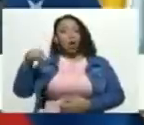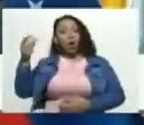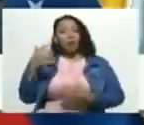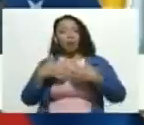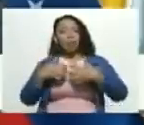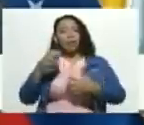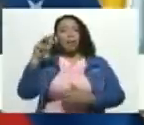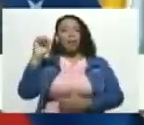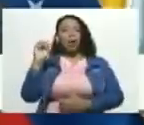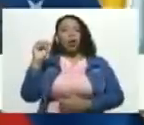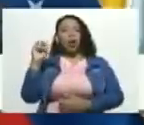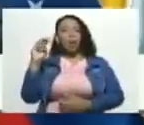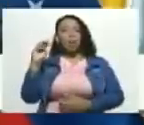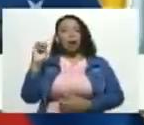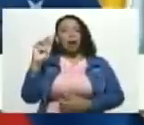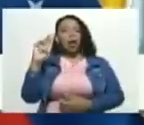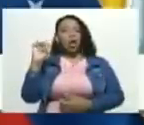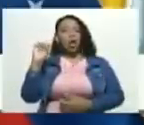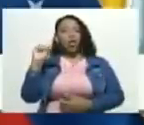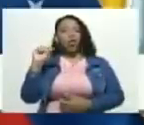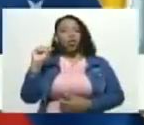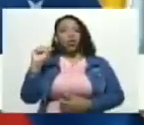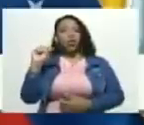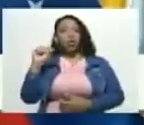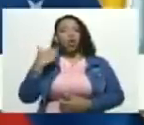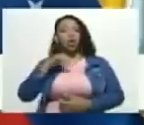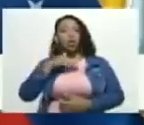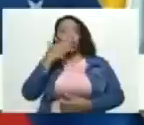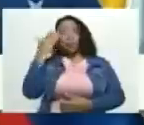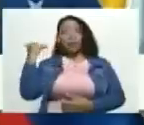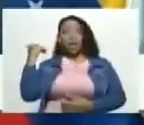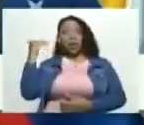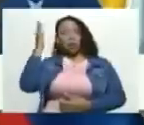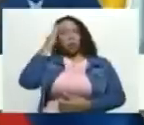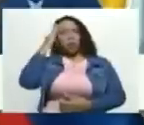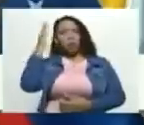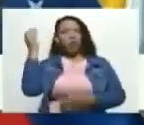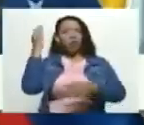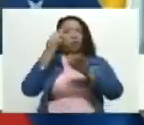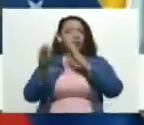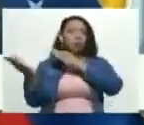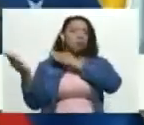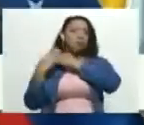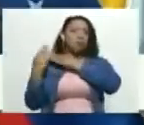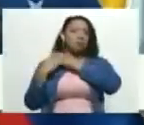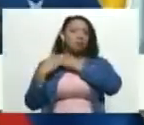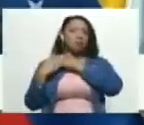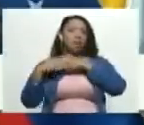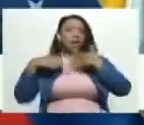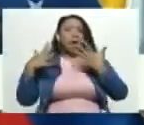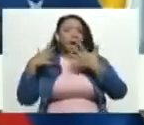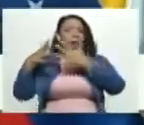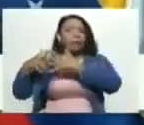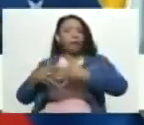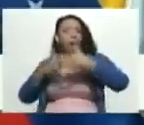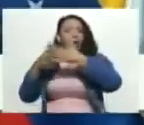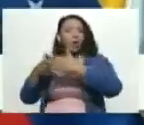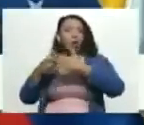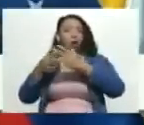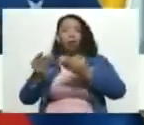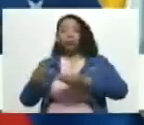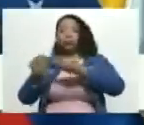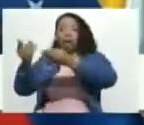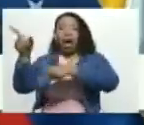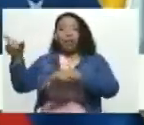Hace pocos días supimos, por un vocero del Departamento de Estado, que los Estados Unidos han entregado este